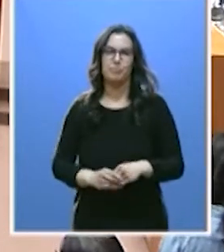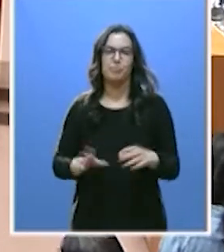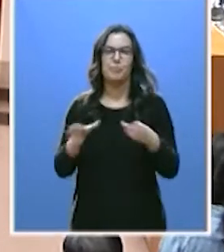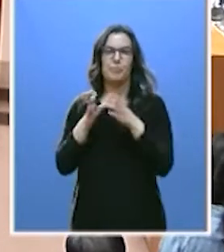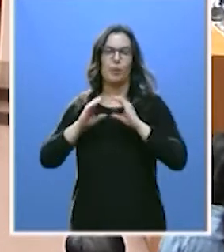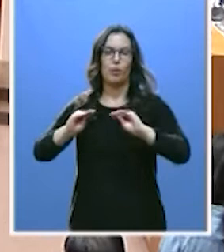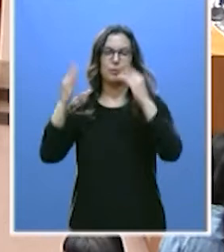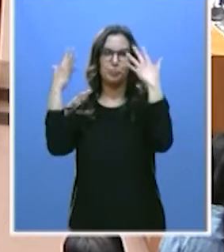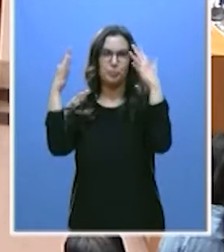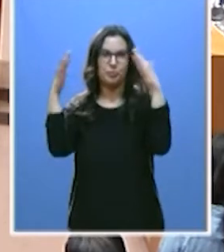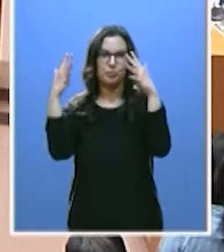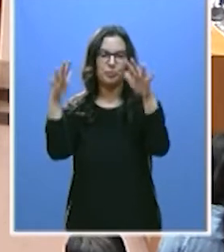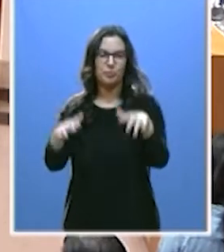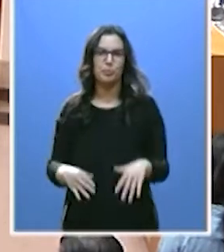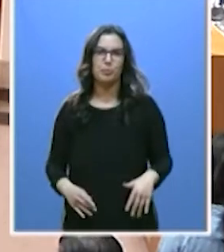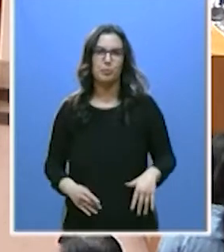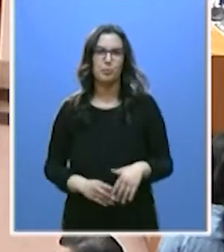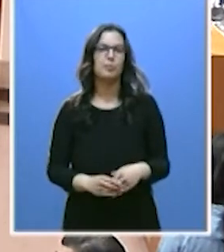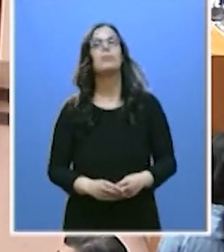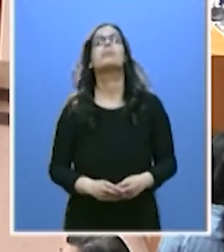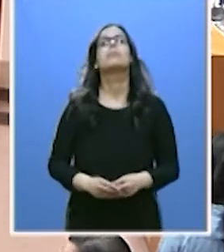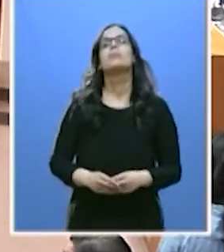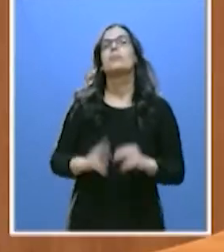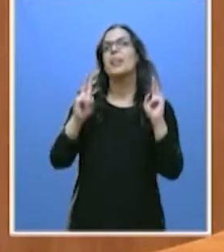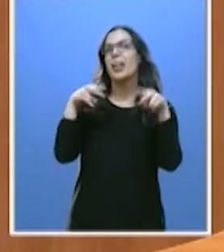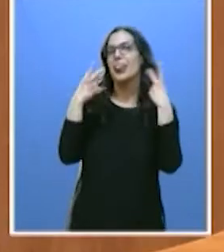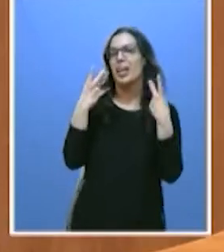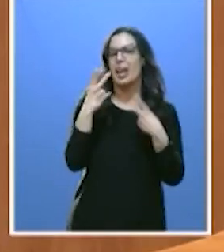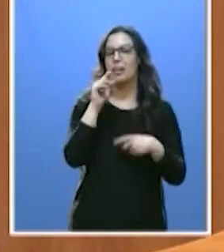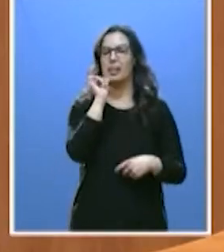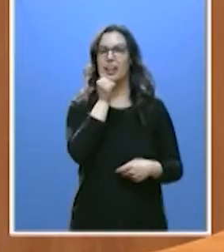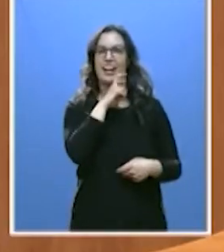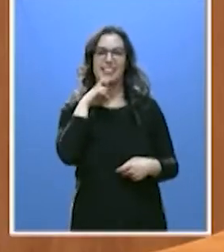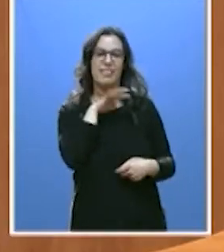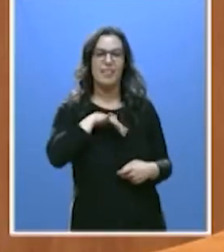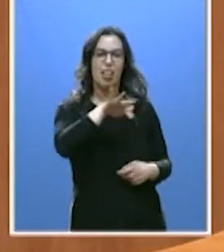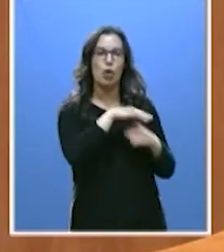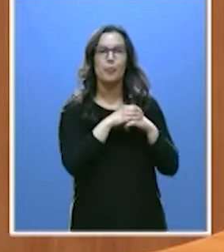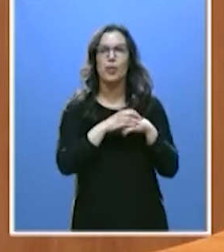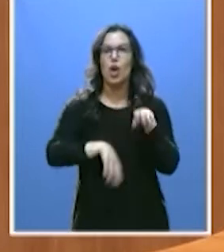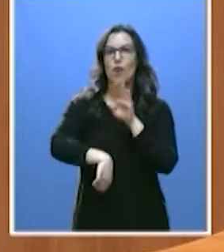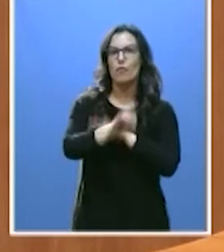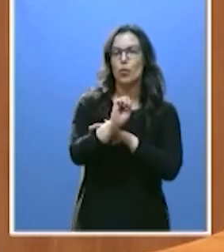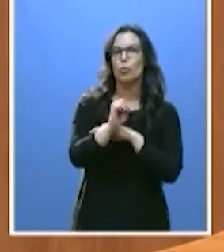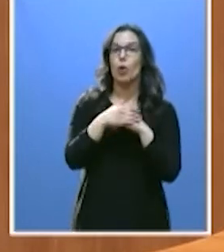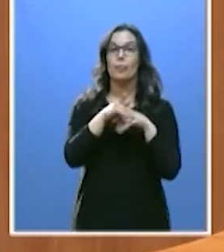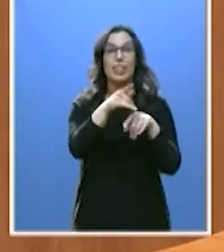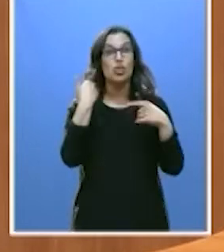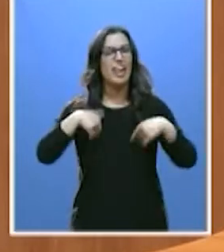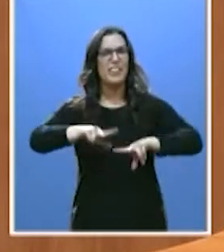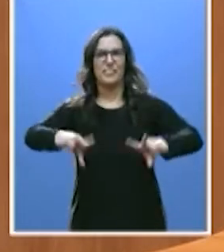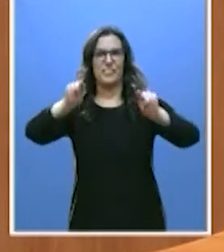Las cenas en los reservados, las tardes de fútbol, todo eso, señora Sánchez, se ha acabado.